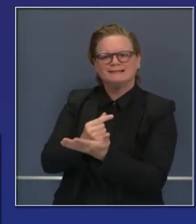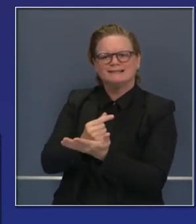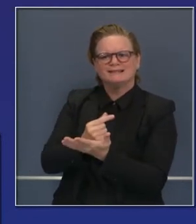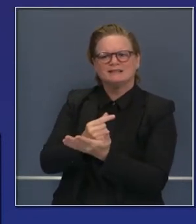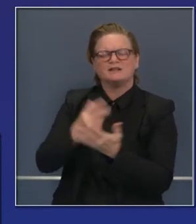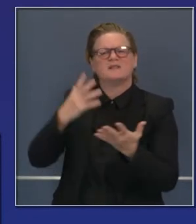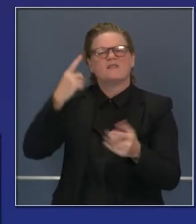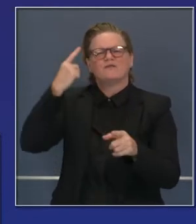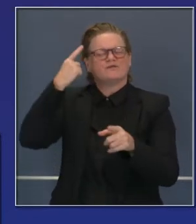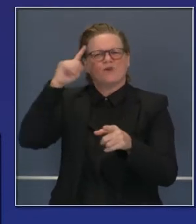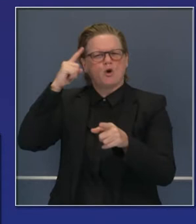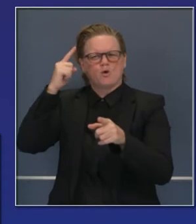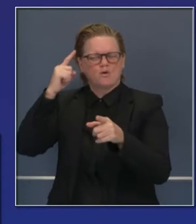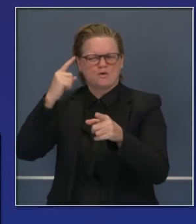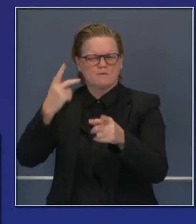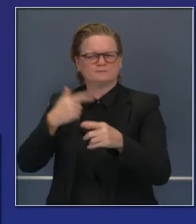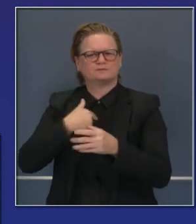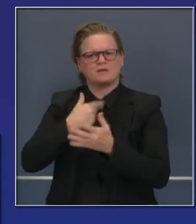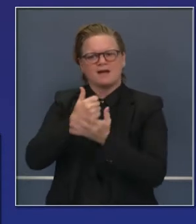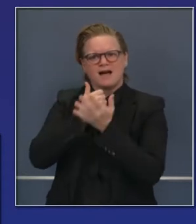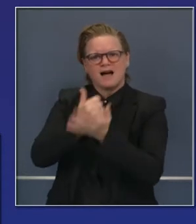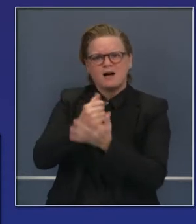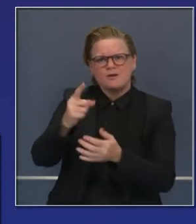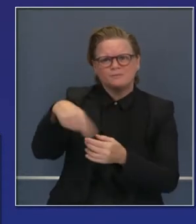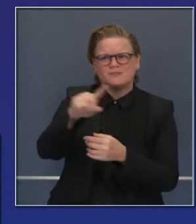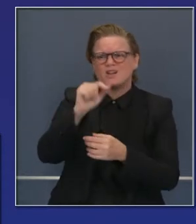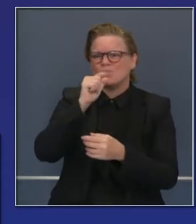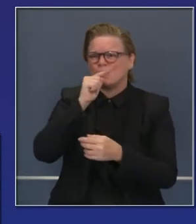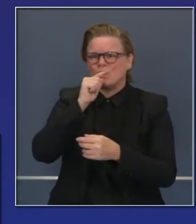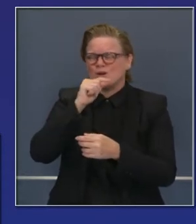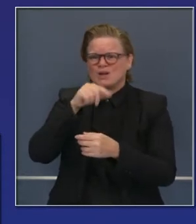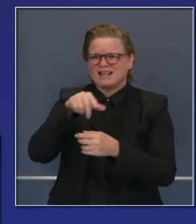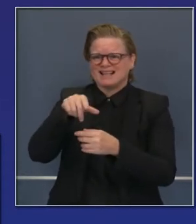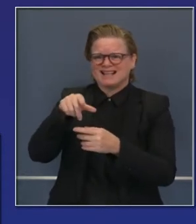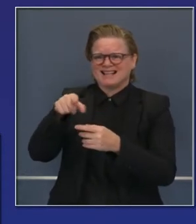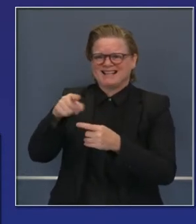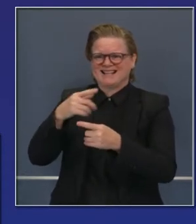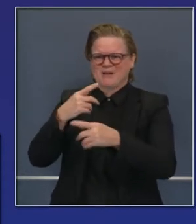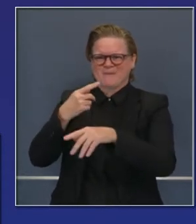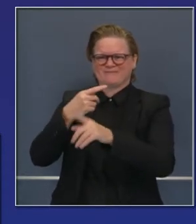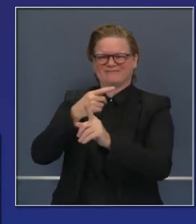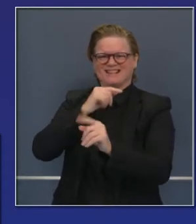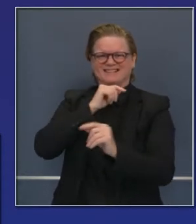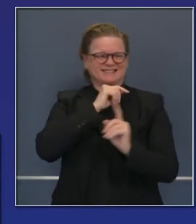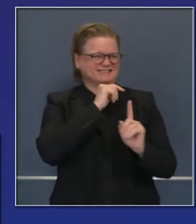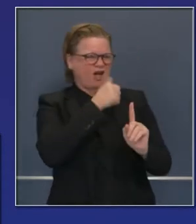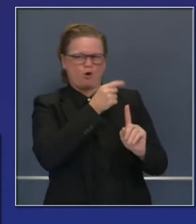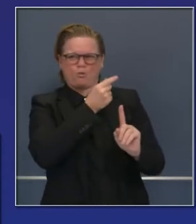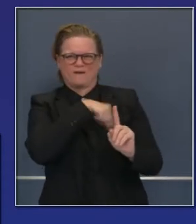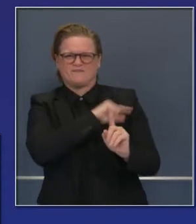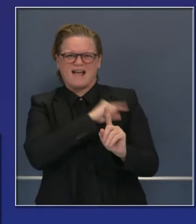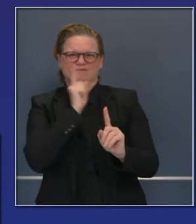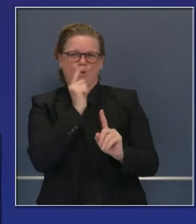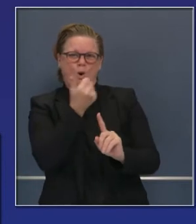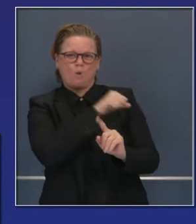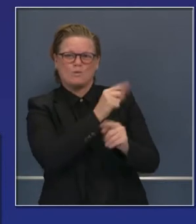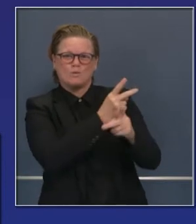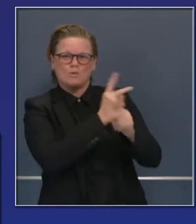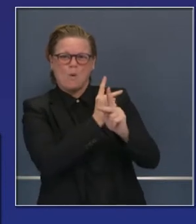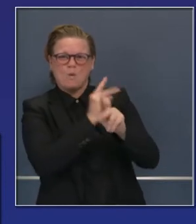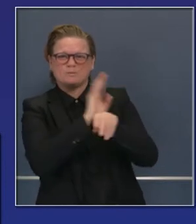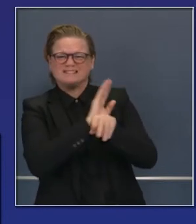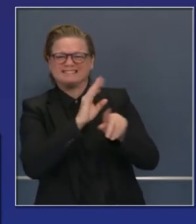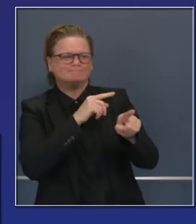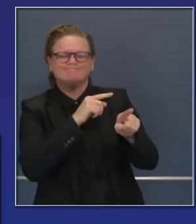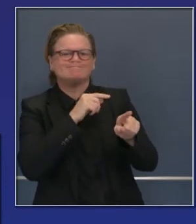de dólares en garantías de préstamos. Estamos ayudando a aquellos que no pueden obtener préstamos tradicionales, que pasan desapercibidos.